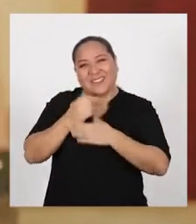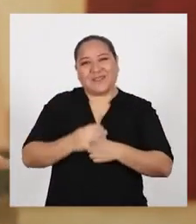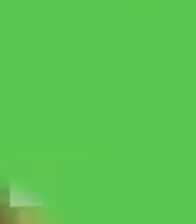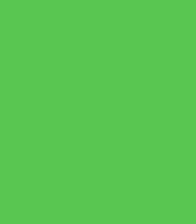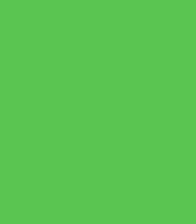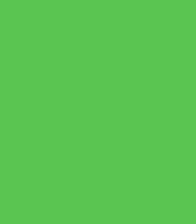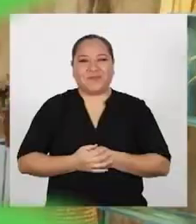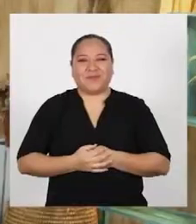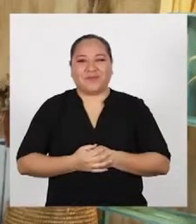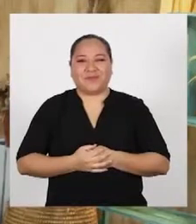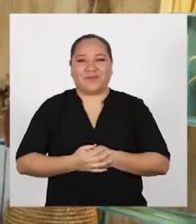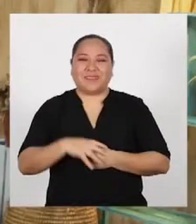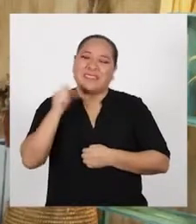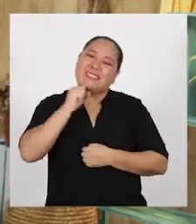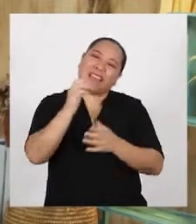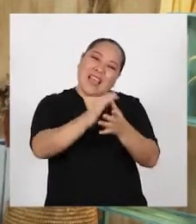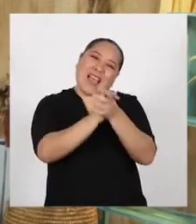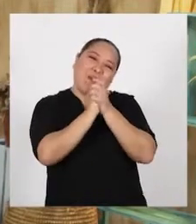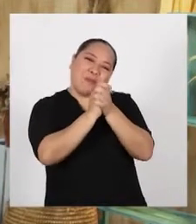campistas